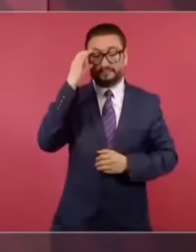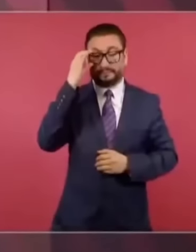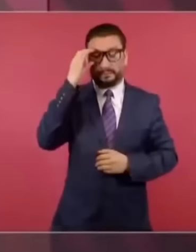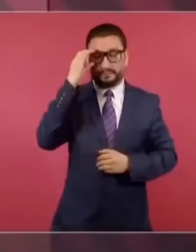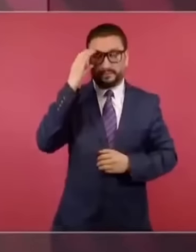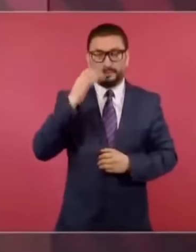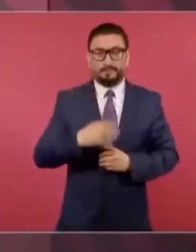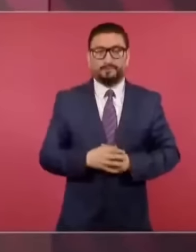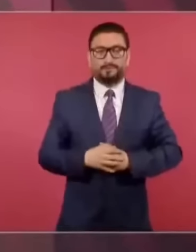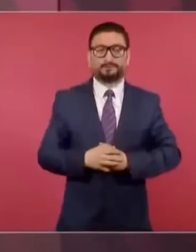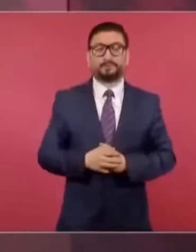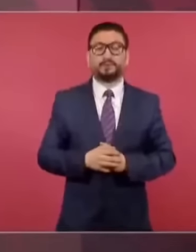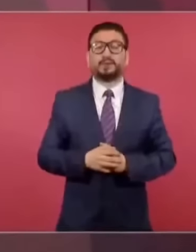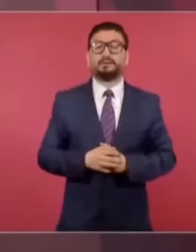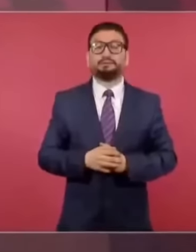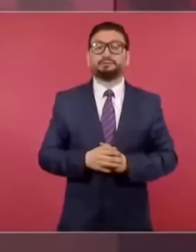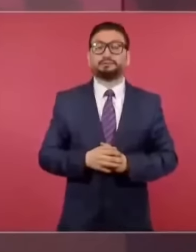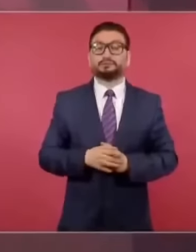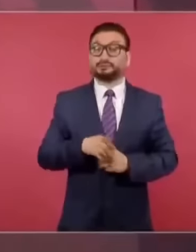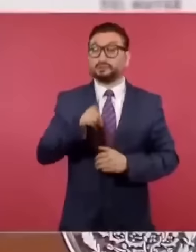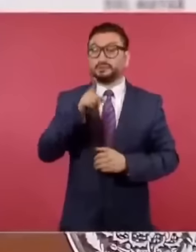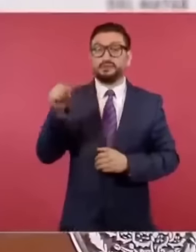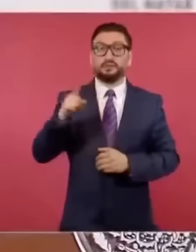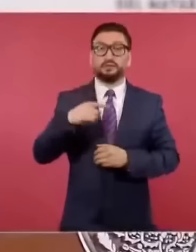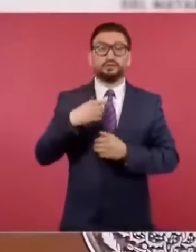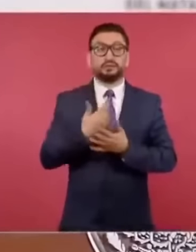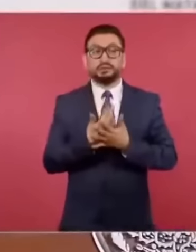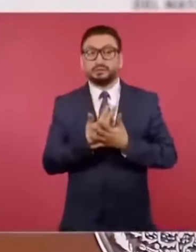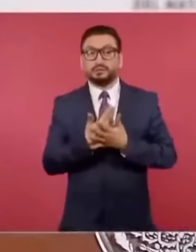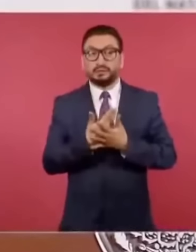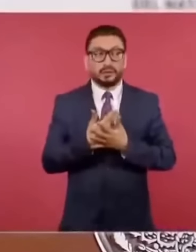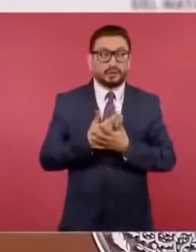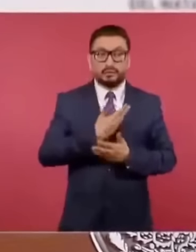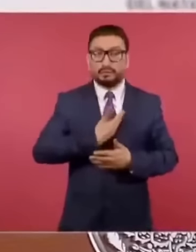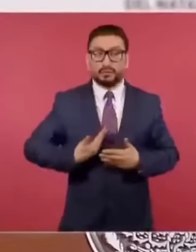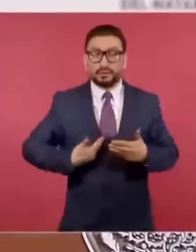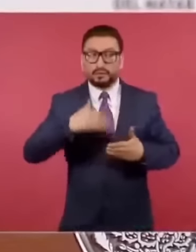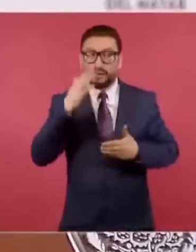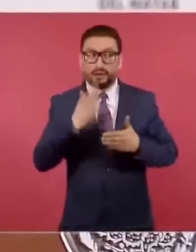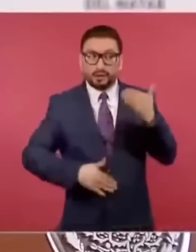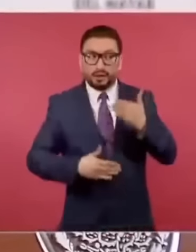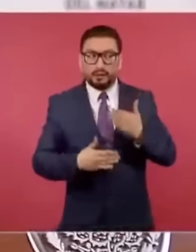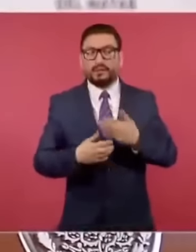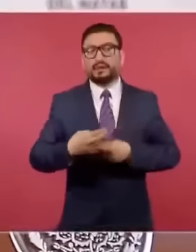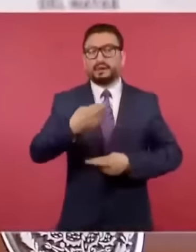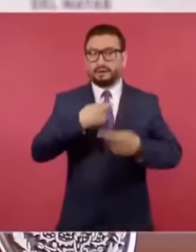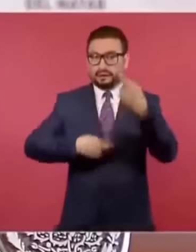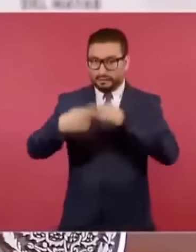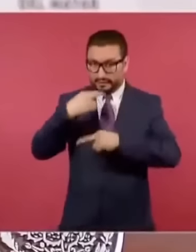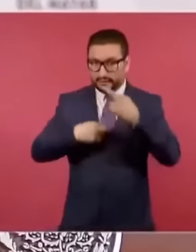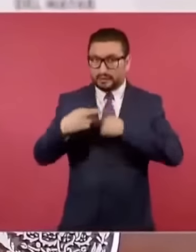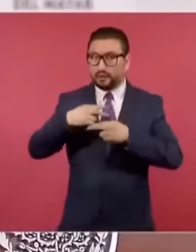en que van a regresar por sus fueros y que todo va a ser como antes, ya no.